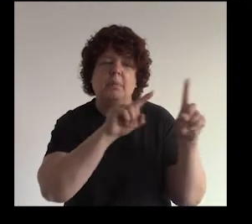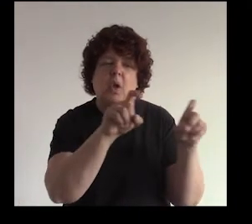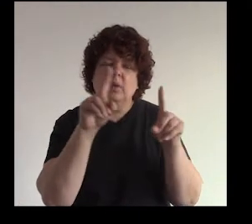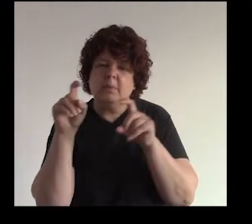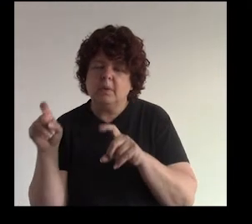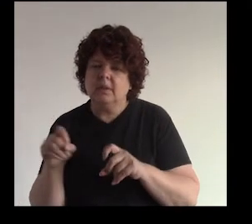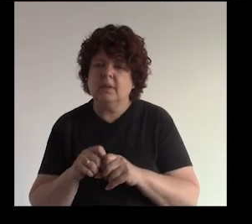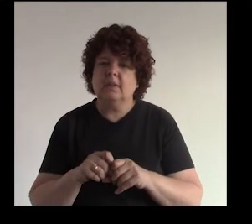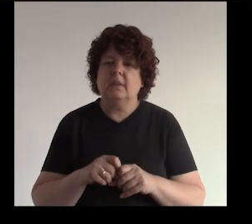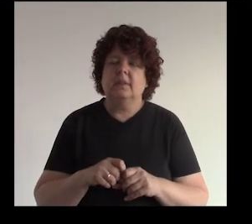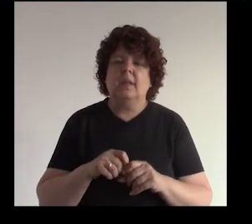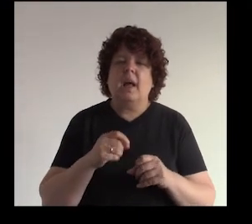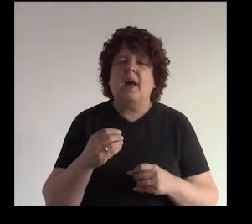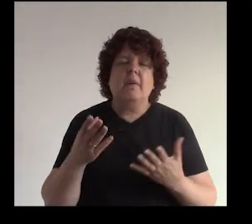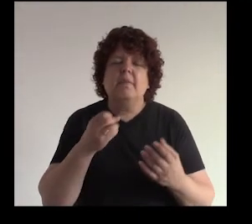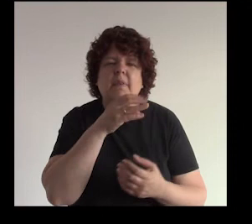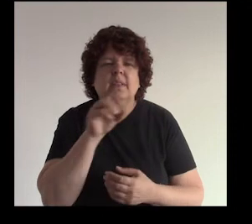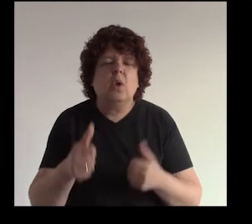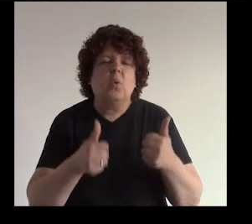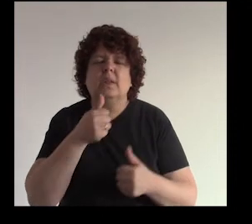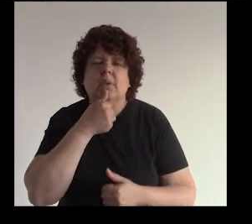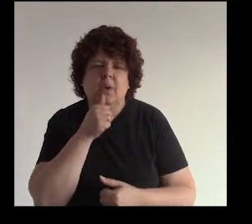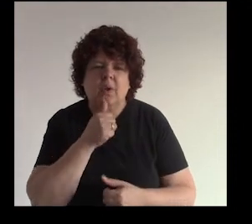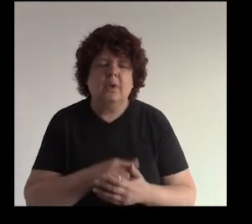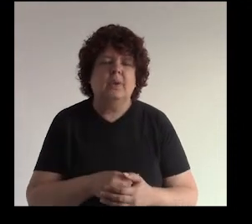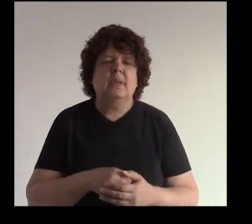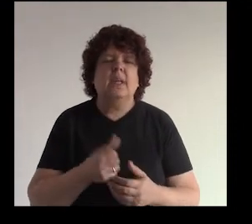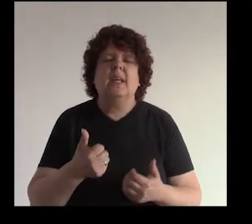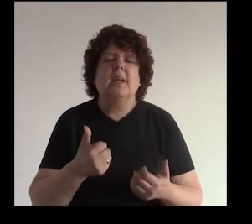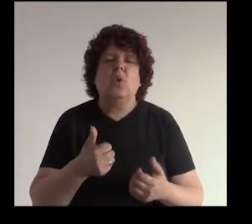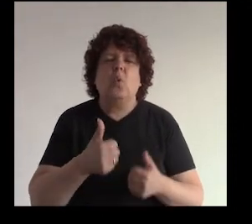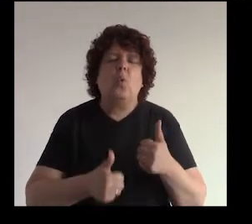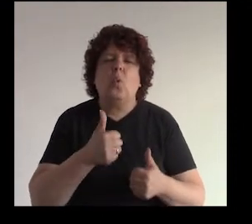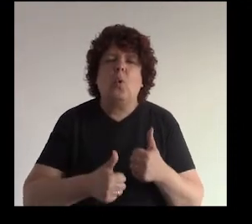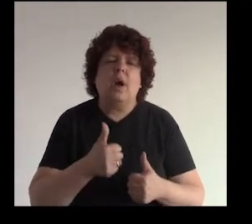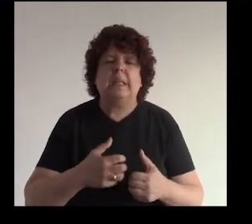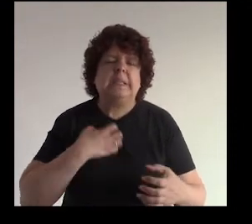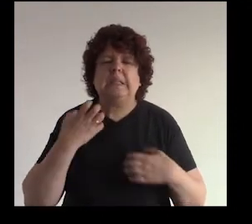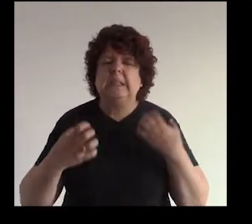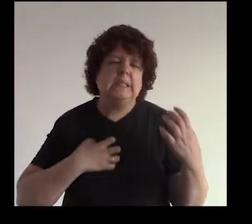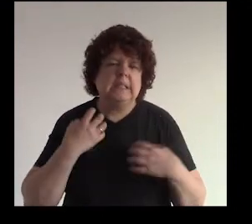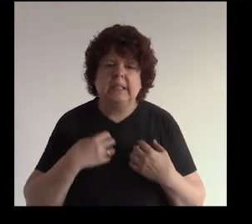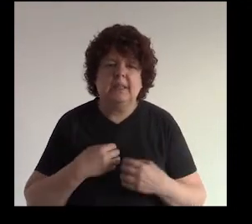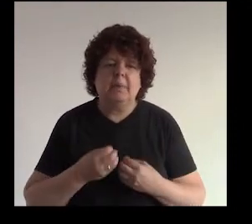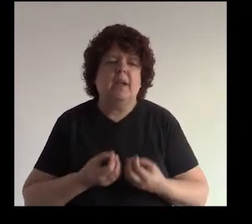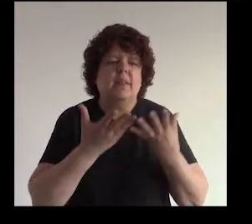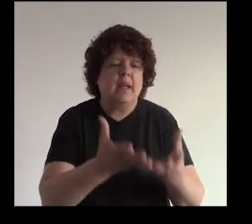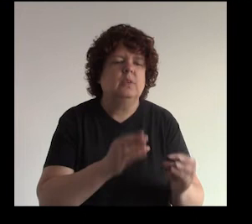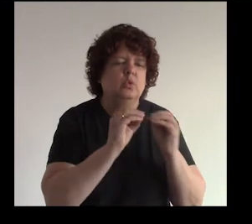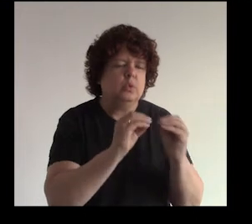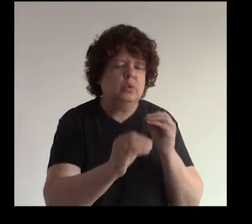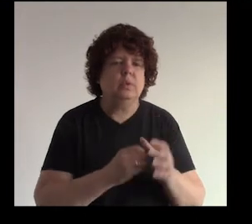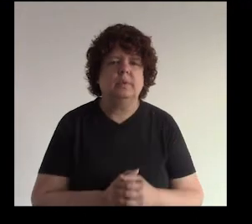conversa les pregunta averigua como les digo averigua en el dolor ¿no? averigua en qué cosa le está cuál es la queja del cliente para dar la